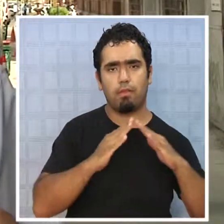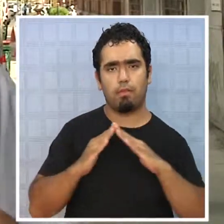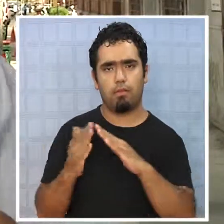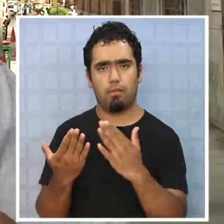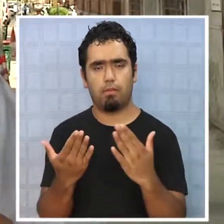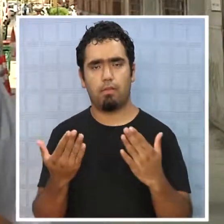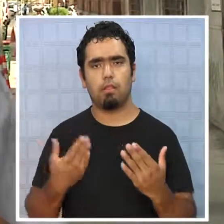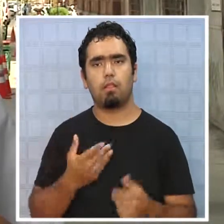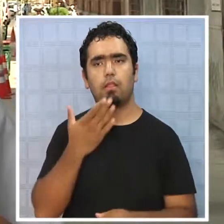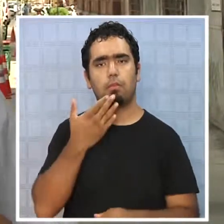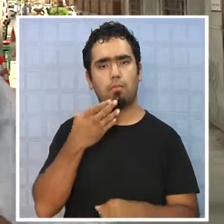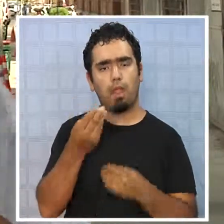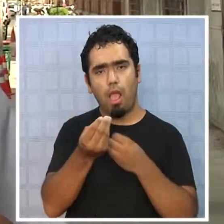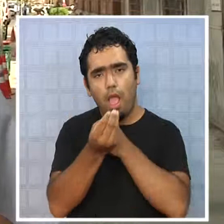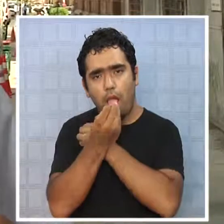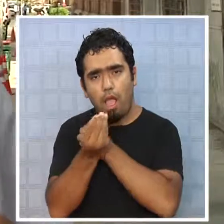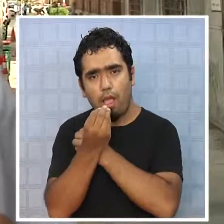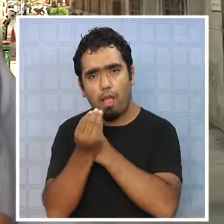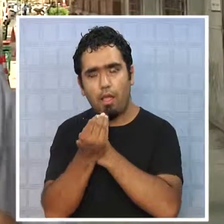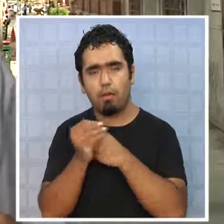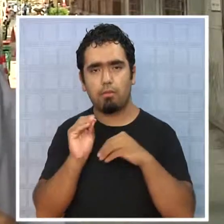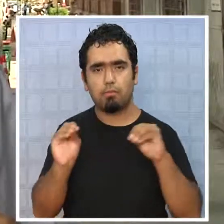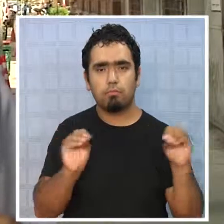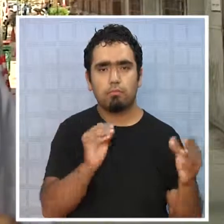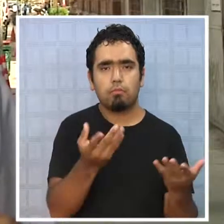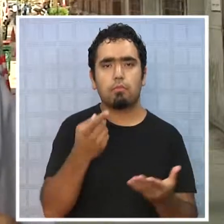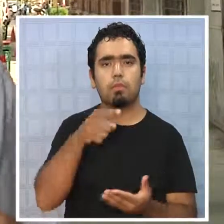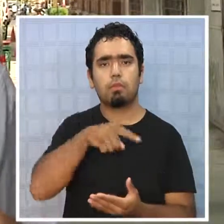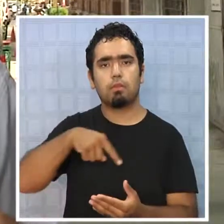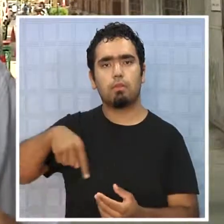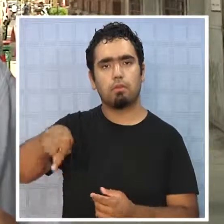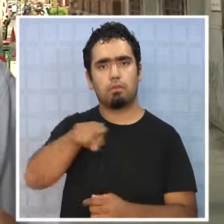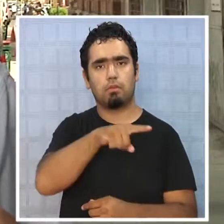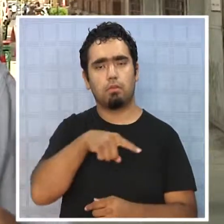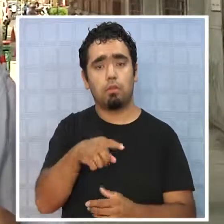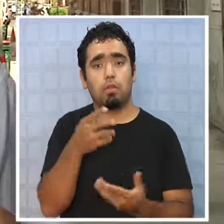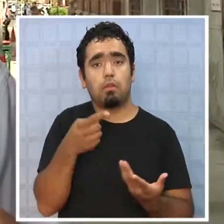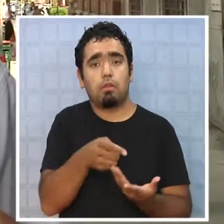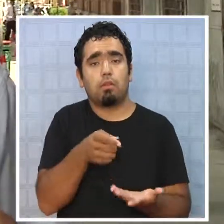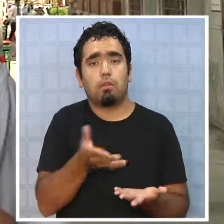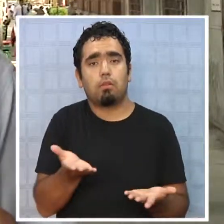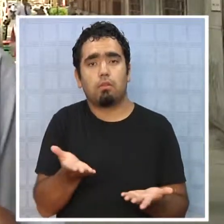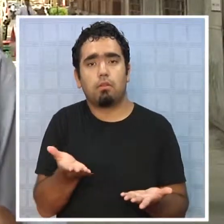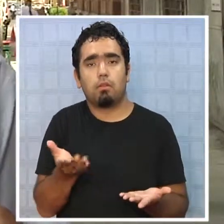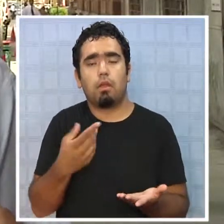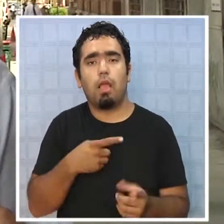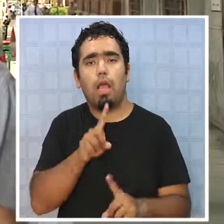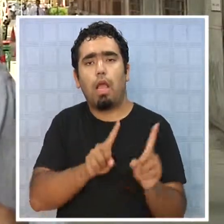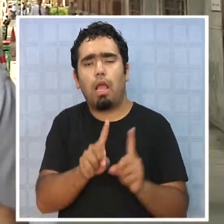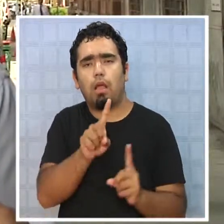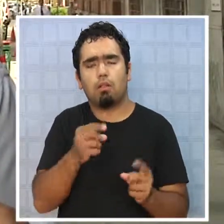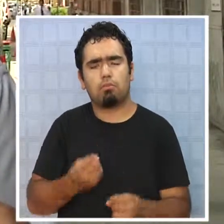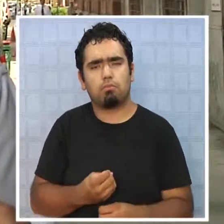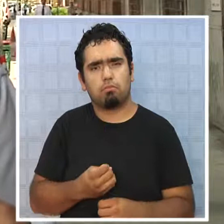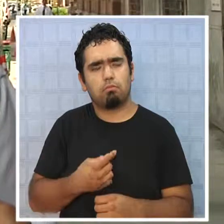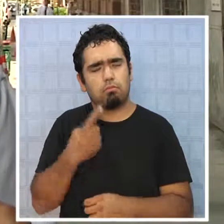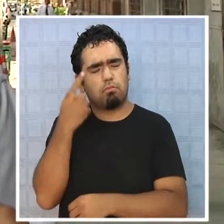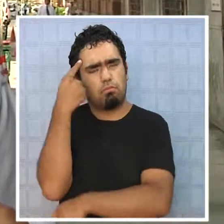los alimentos, sobre todo, realmente, qué sé yo, son, digamos, algo que nos está diciendo que